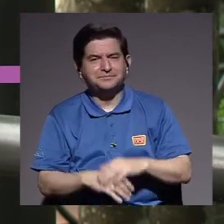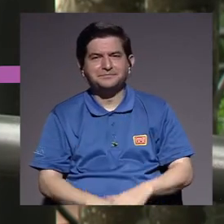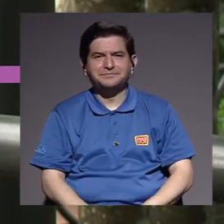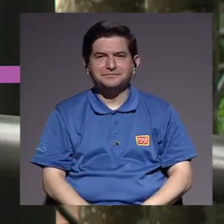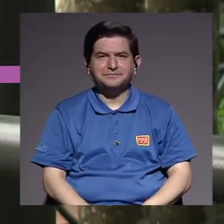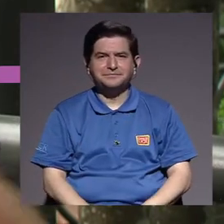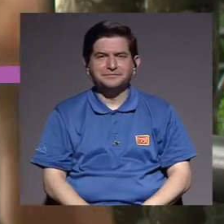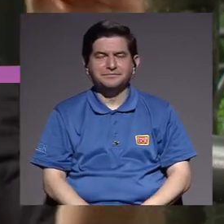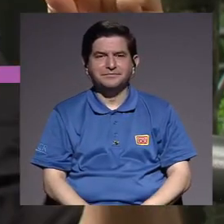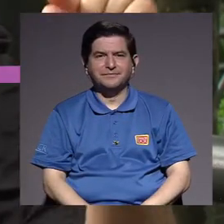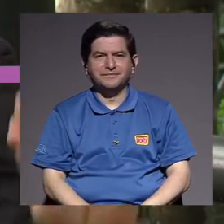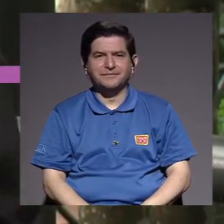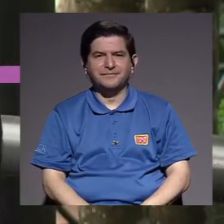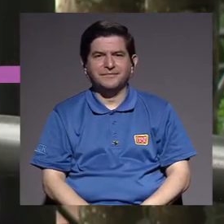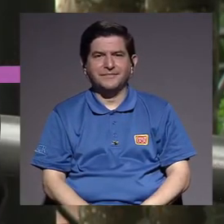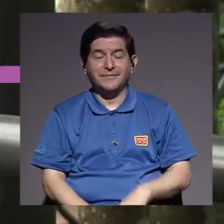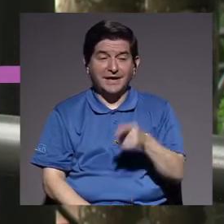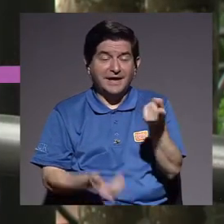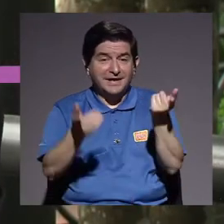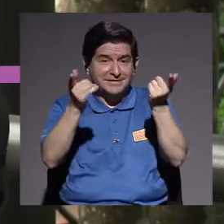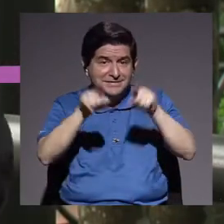siempre damos tips, ¿no?